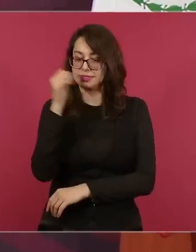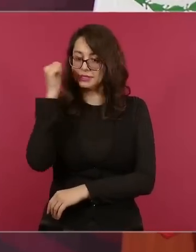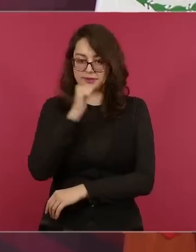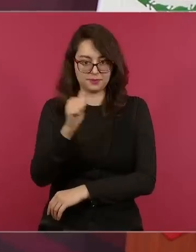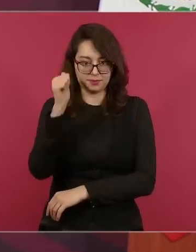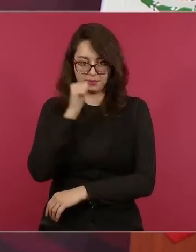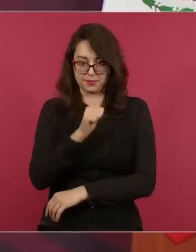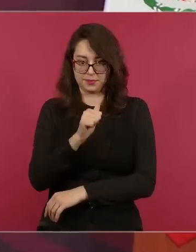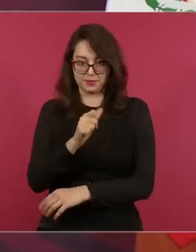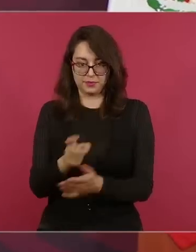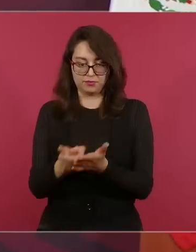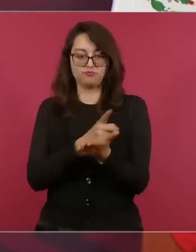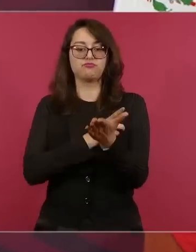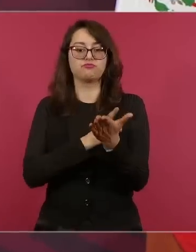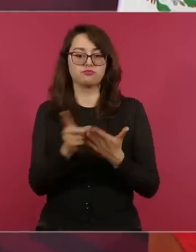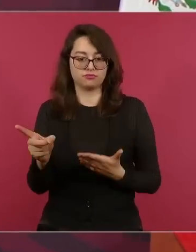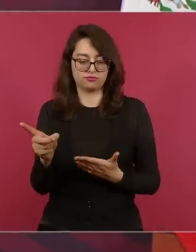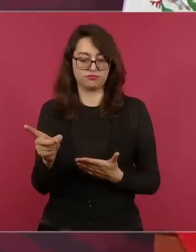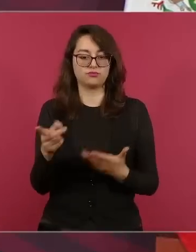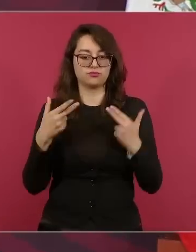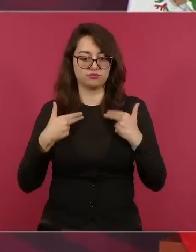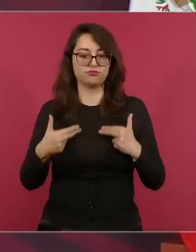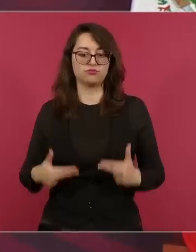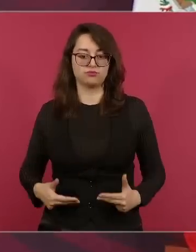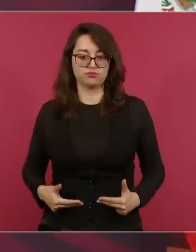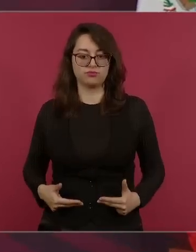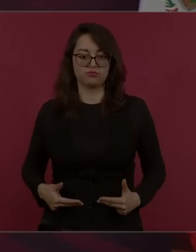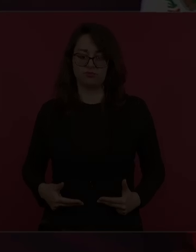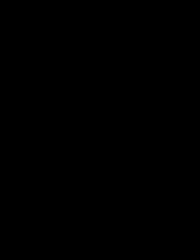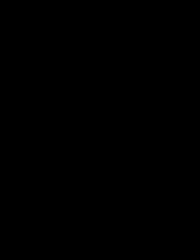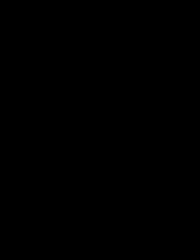porque es un derecho, no es un privilegio.